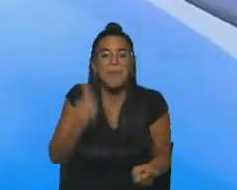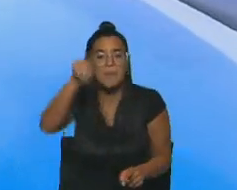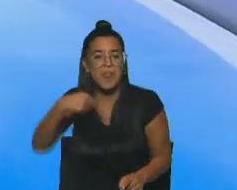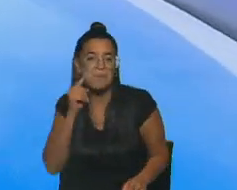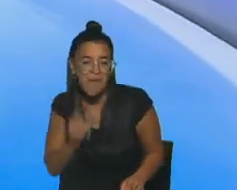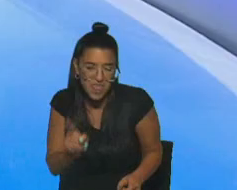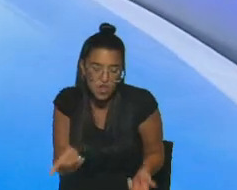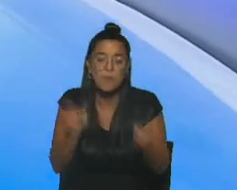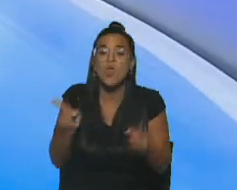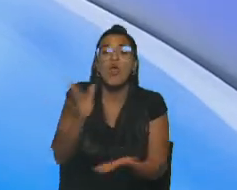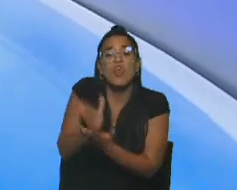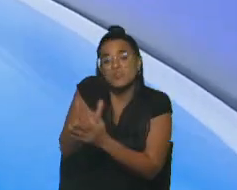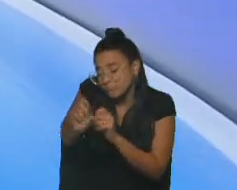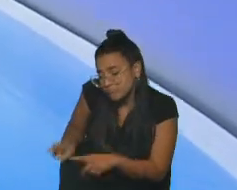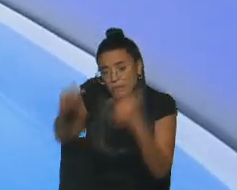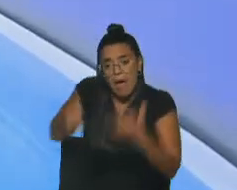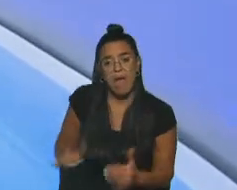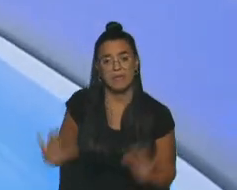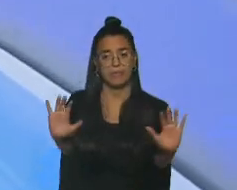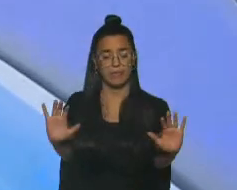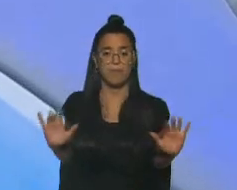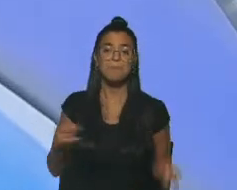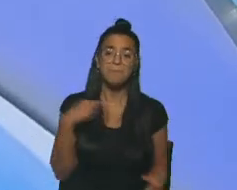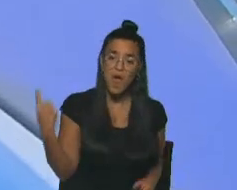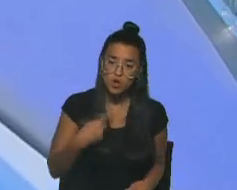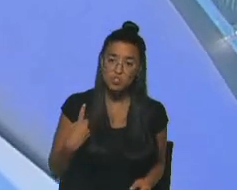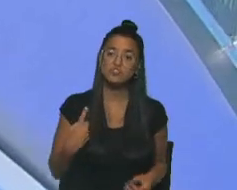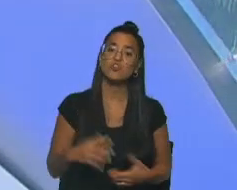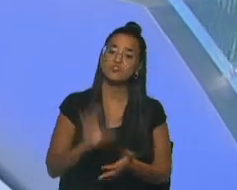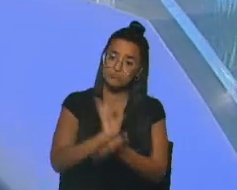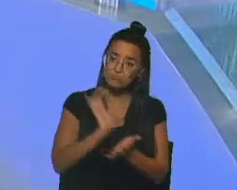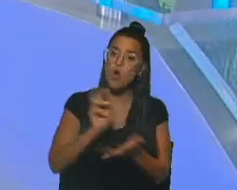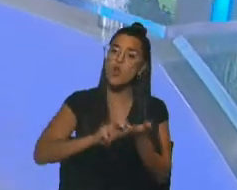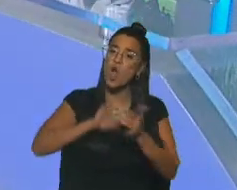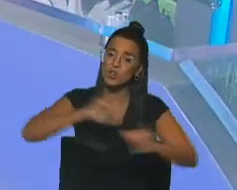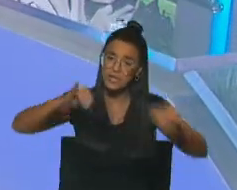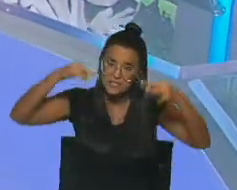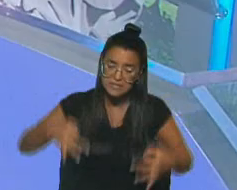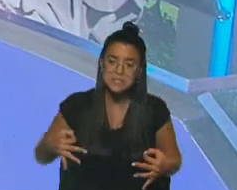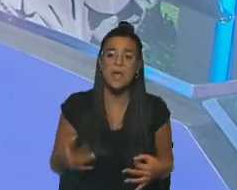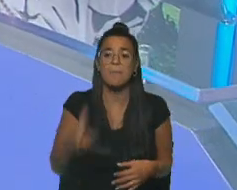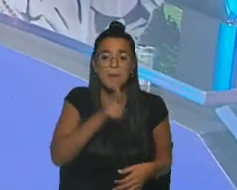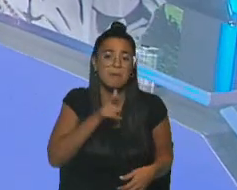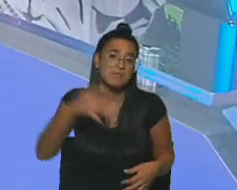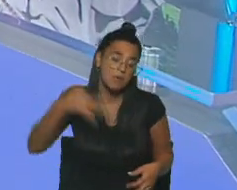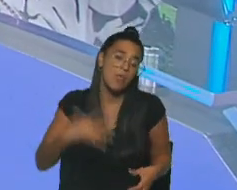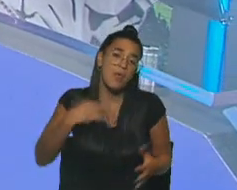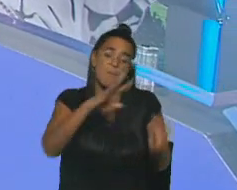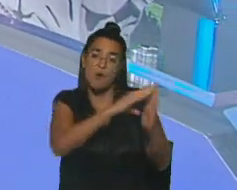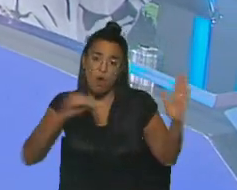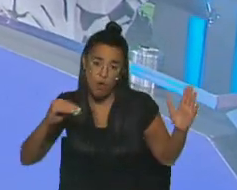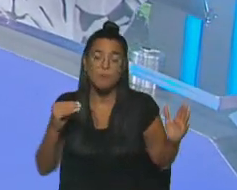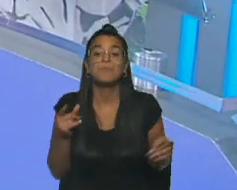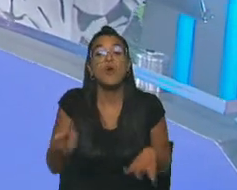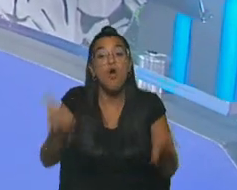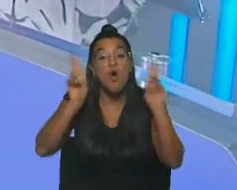pero es derecho de ellos. Así que para nosotros es una gran noticia, que me parece que es digna de imitar y esperemos